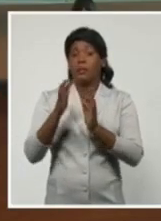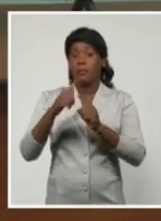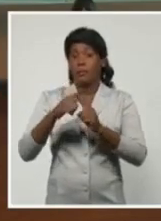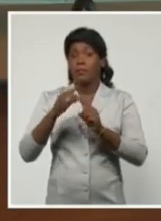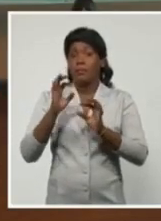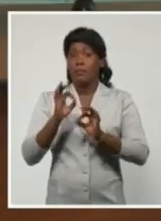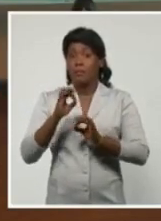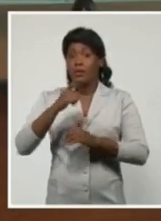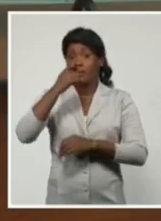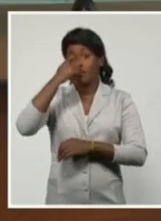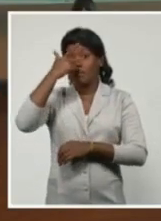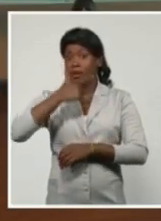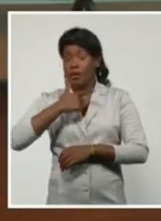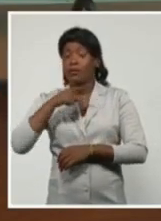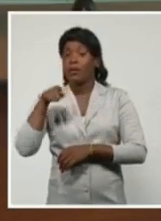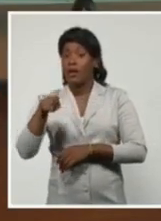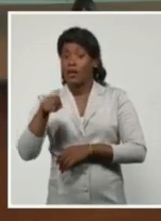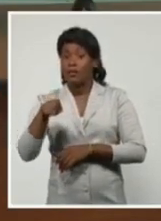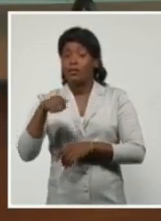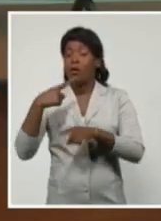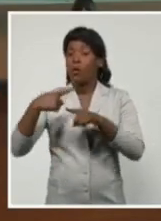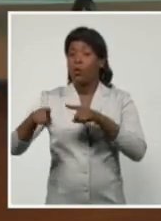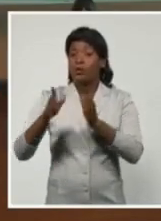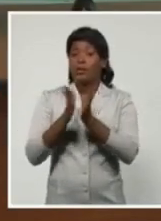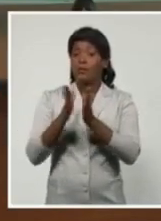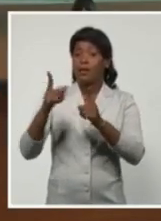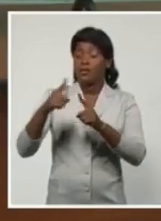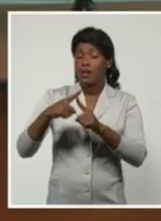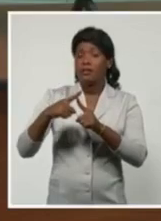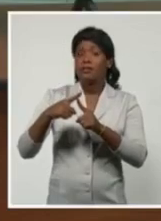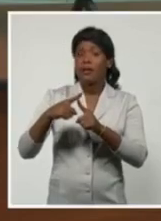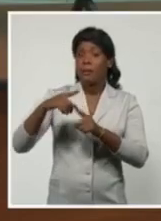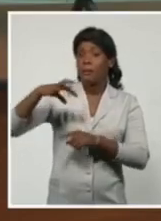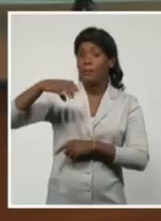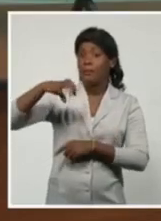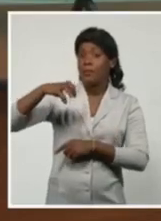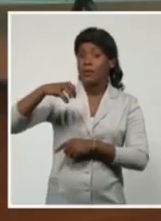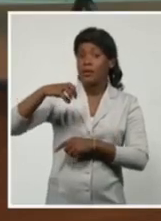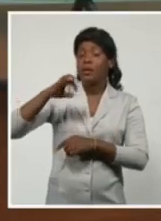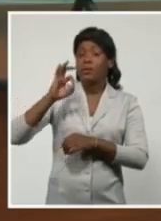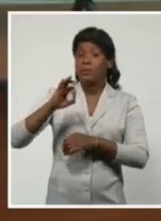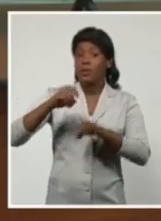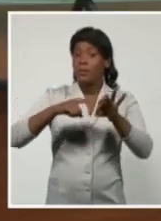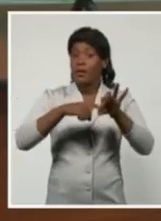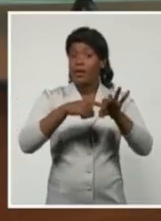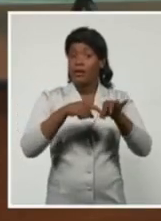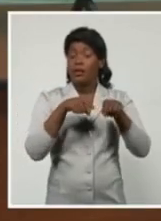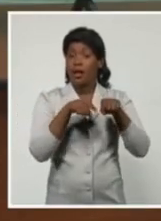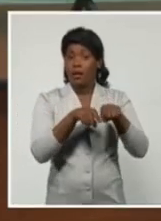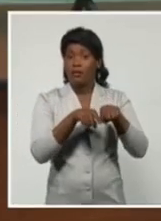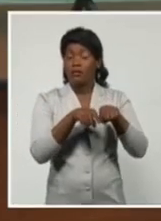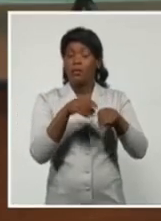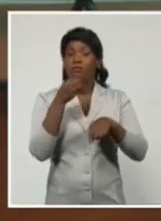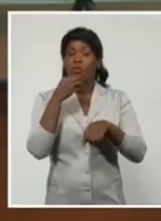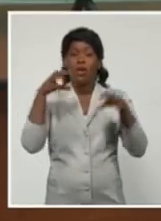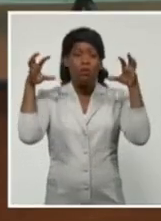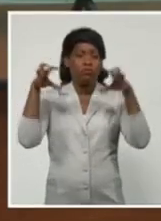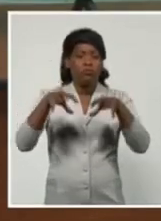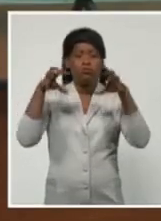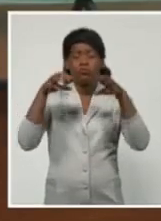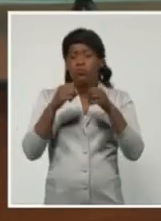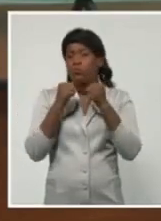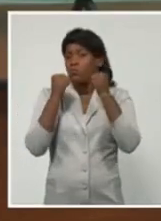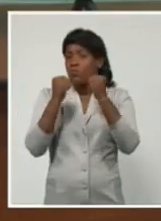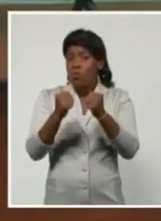tarde, matanzas hasta Pinal del Río y la isla de la juventud. Y esas lluvias pueden llegar a ser fuertes